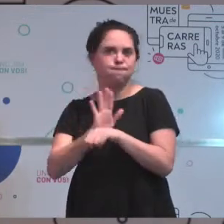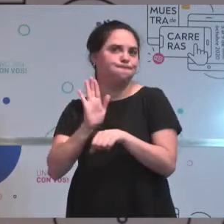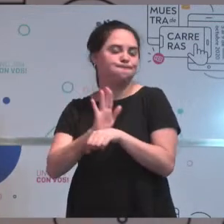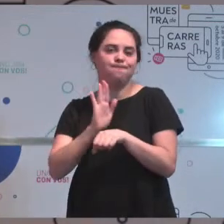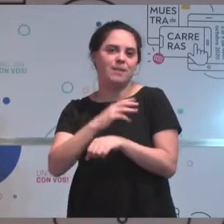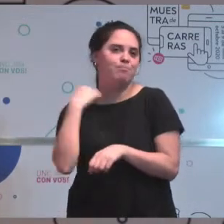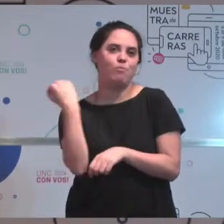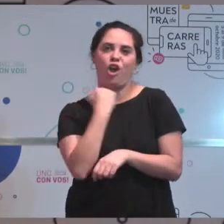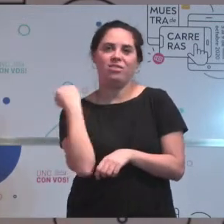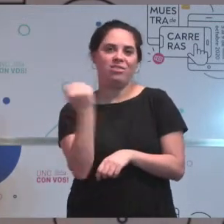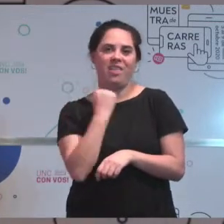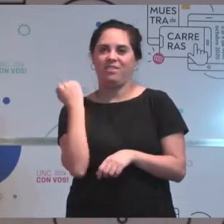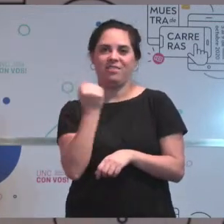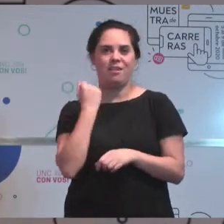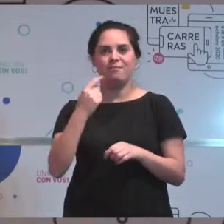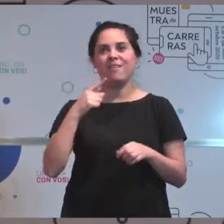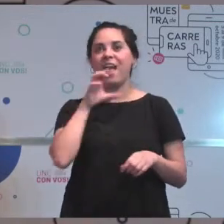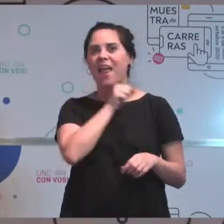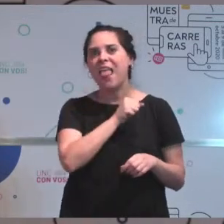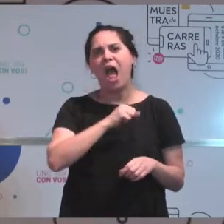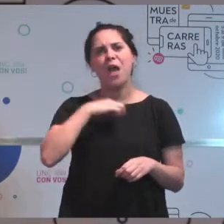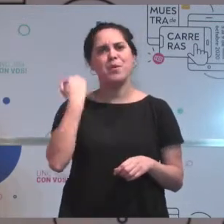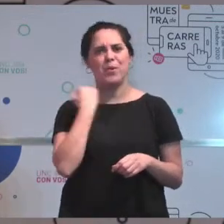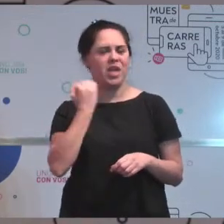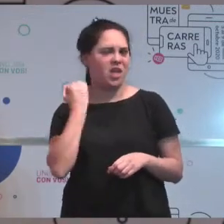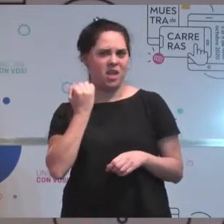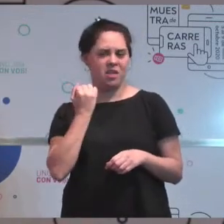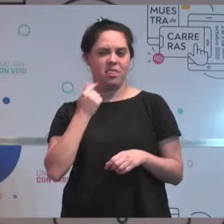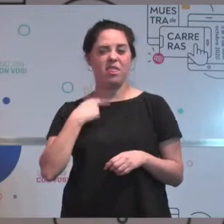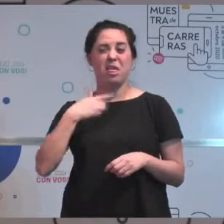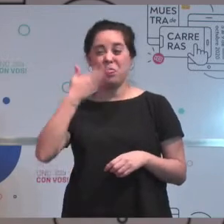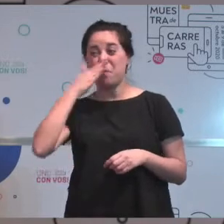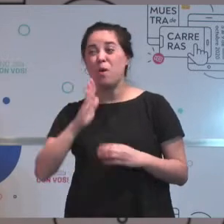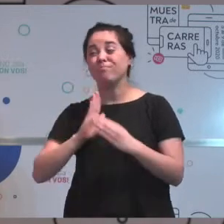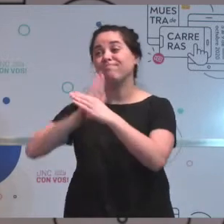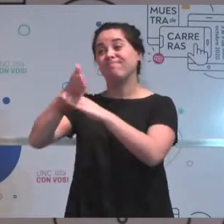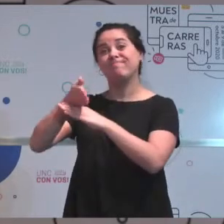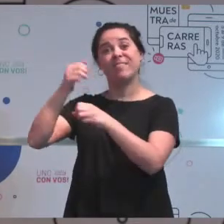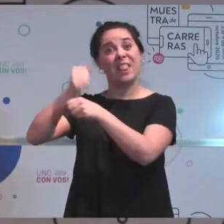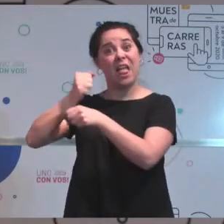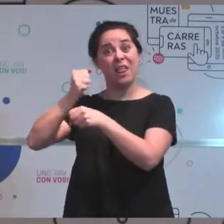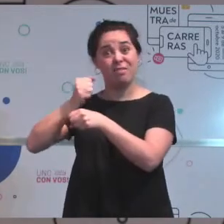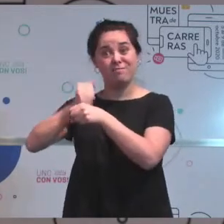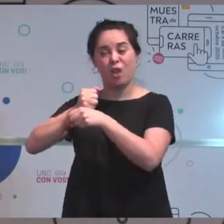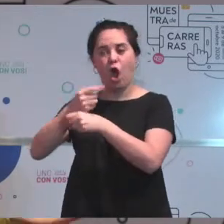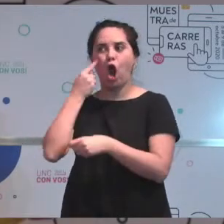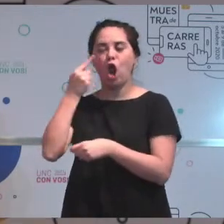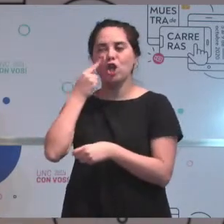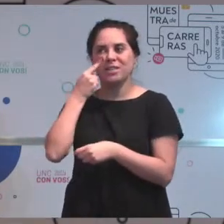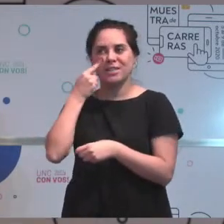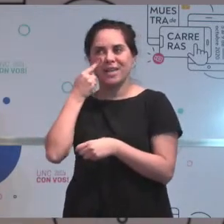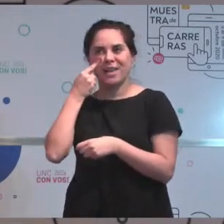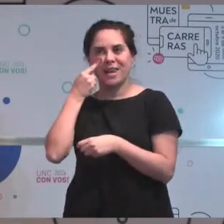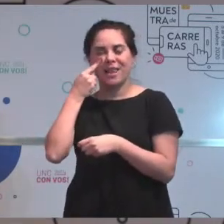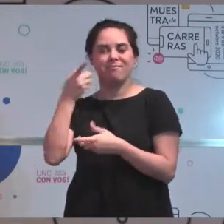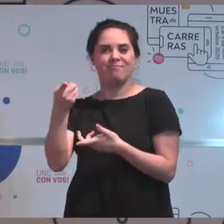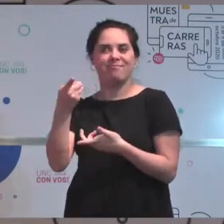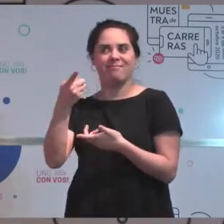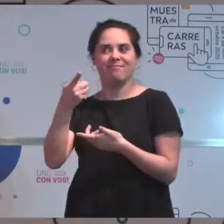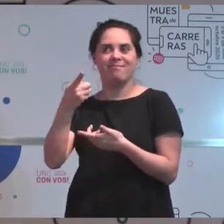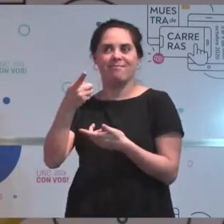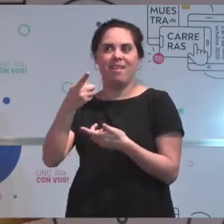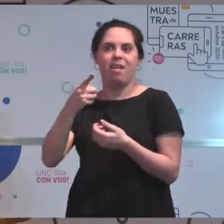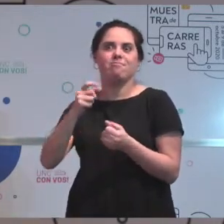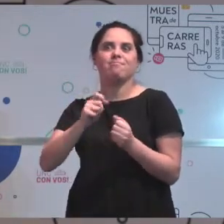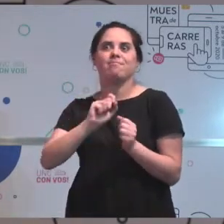son claves a la hora después de insertarse laboralmente, de conocer la riqueza de cada una de las carreras en